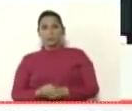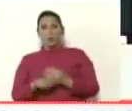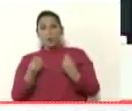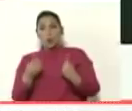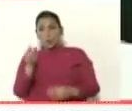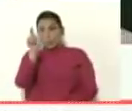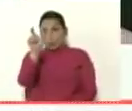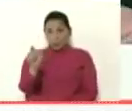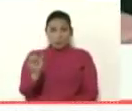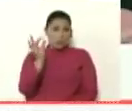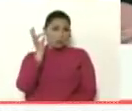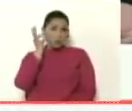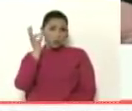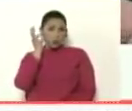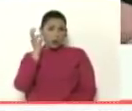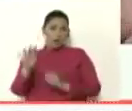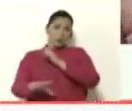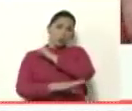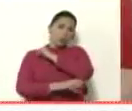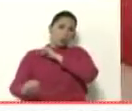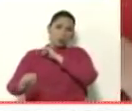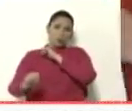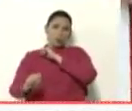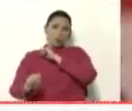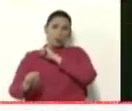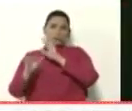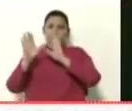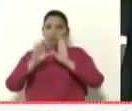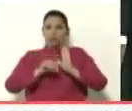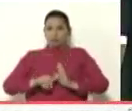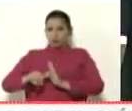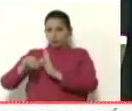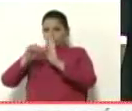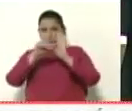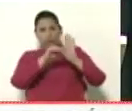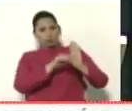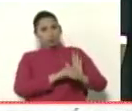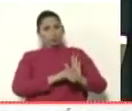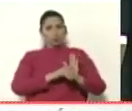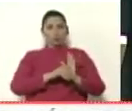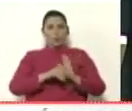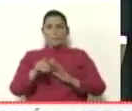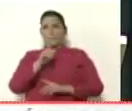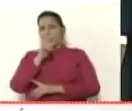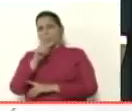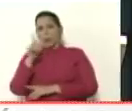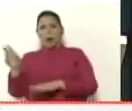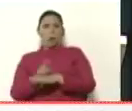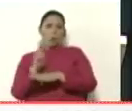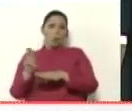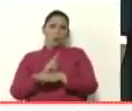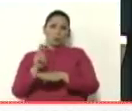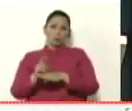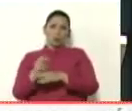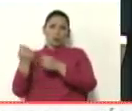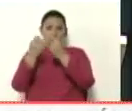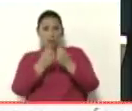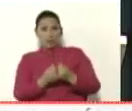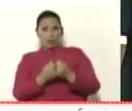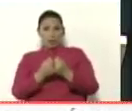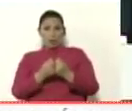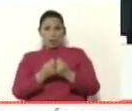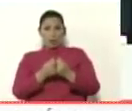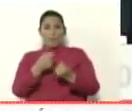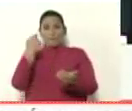perpetradora de robo, de corrupción, de malversación de los fondos que estaban destinados para la